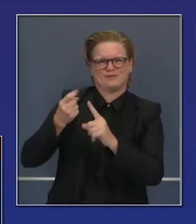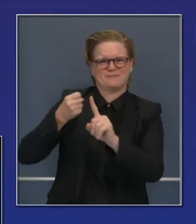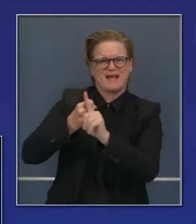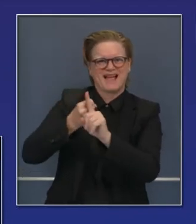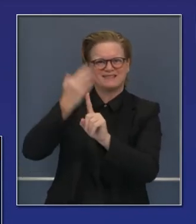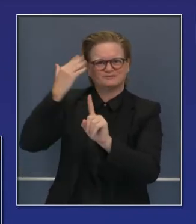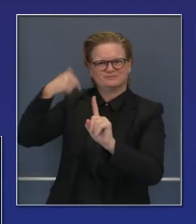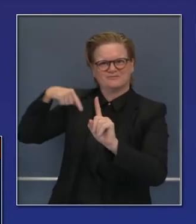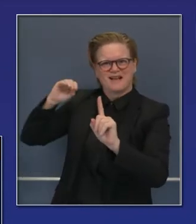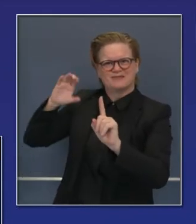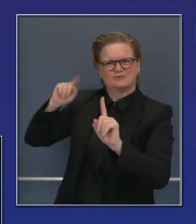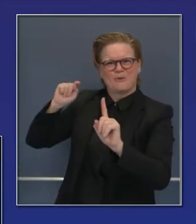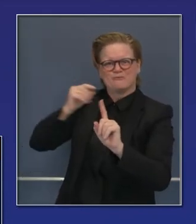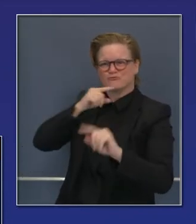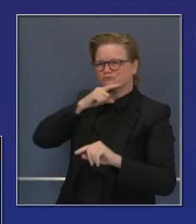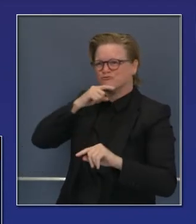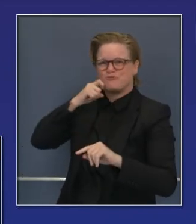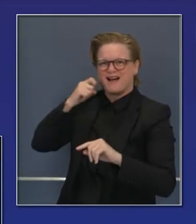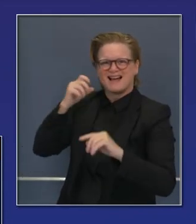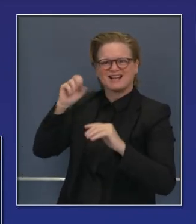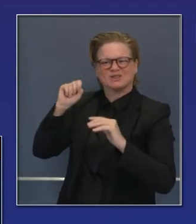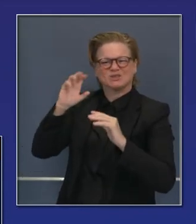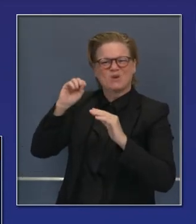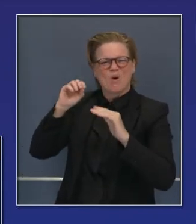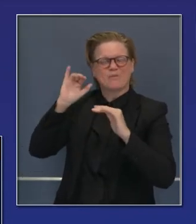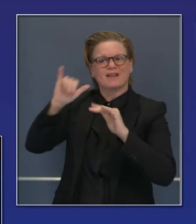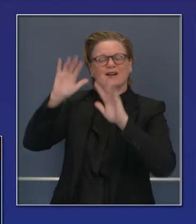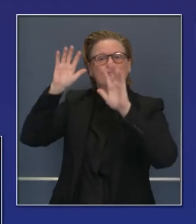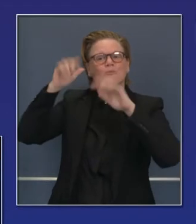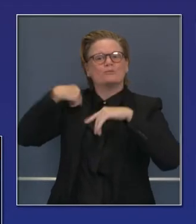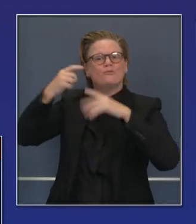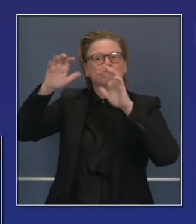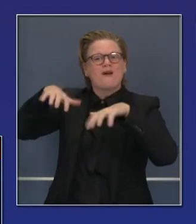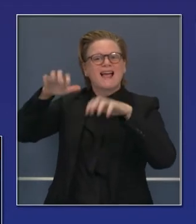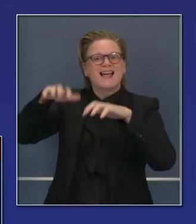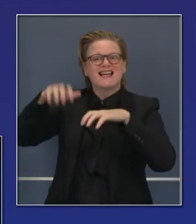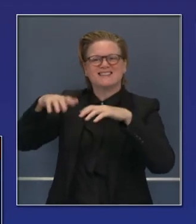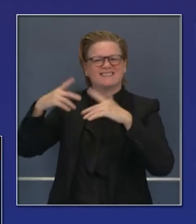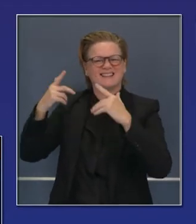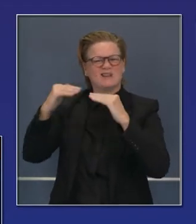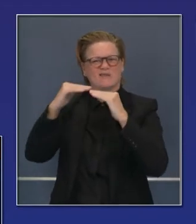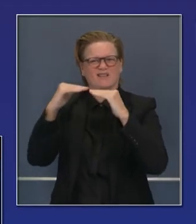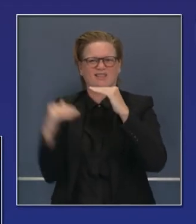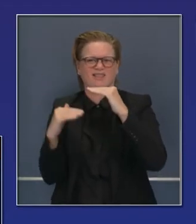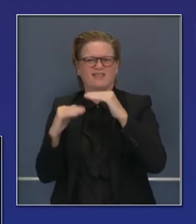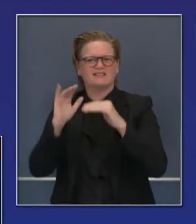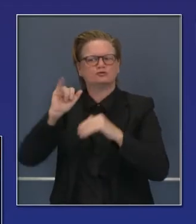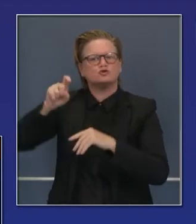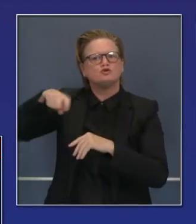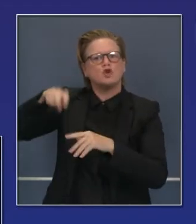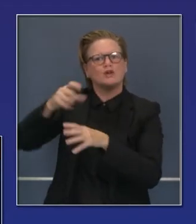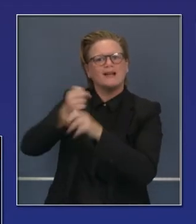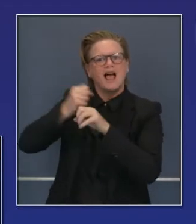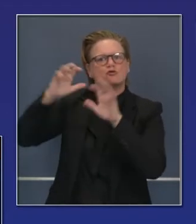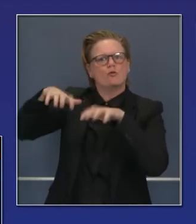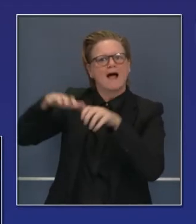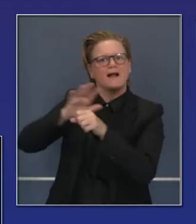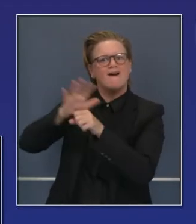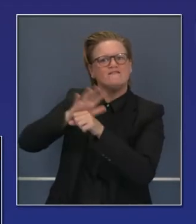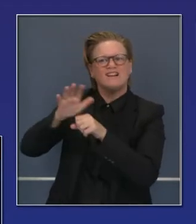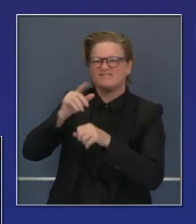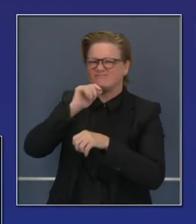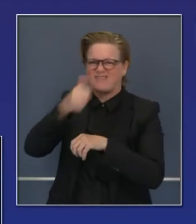cifras considerables, bajas de precipitación. Y por eso,